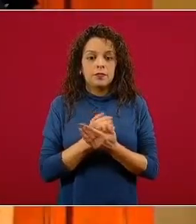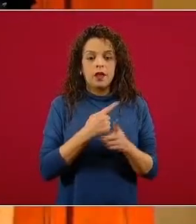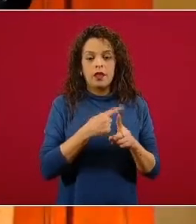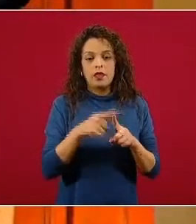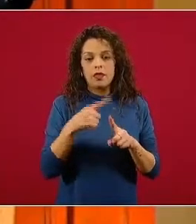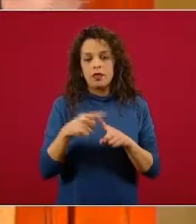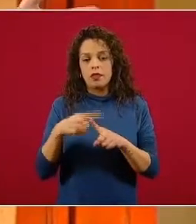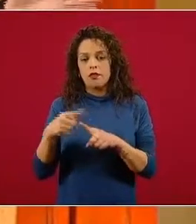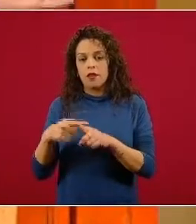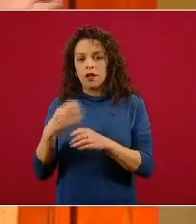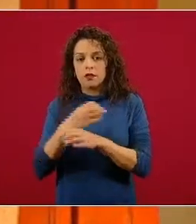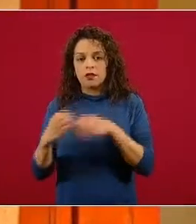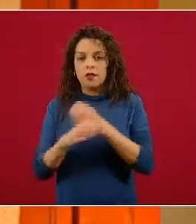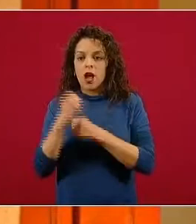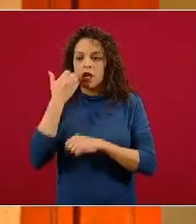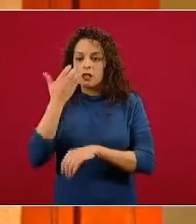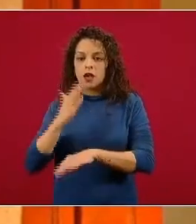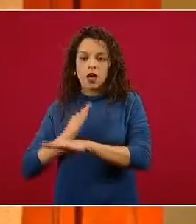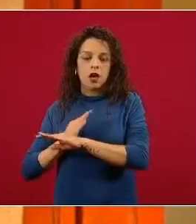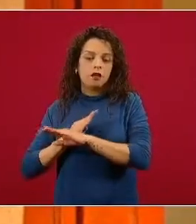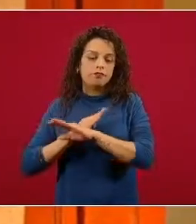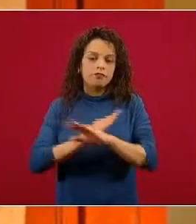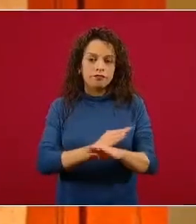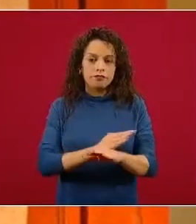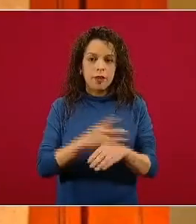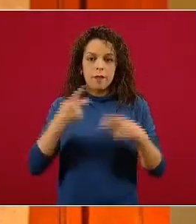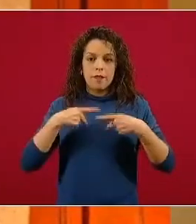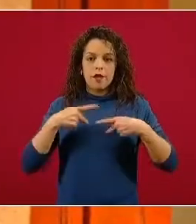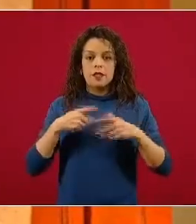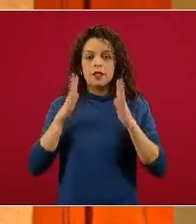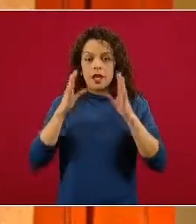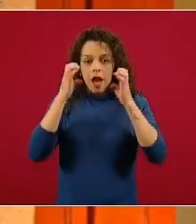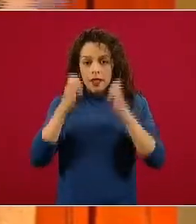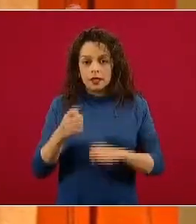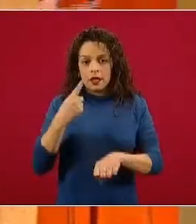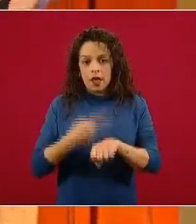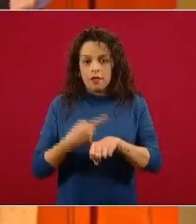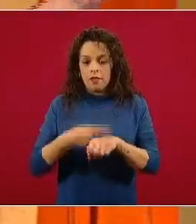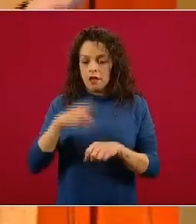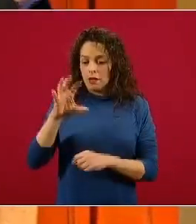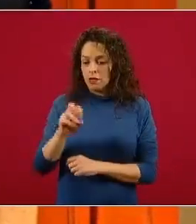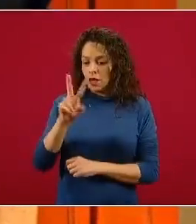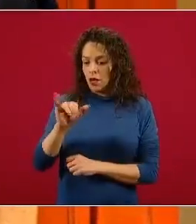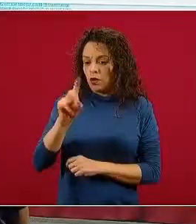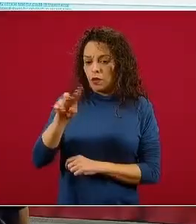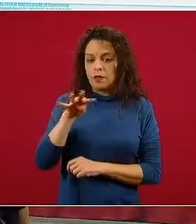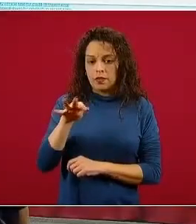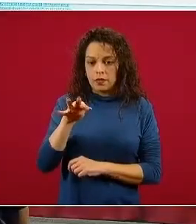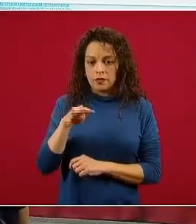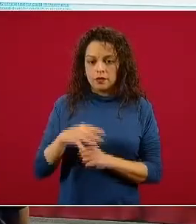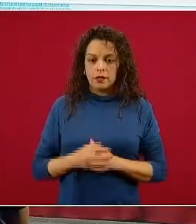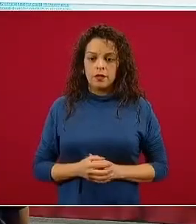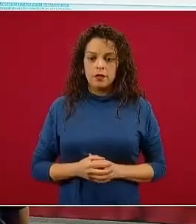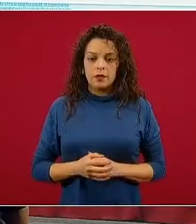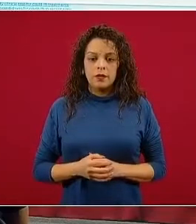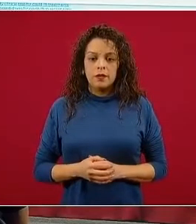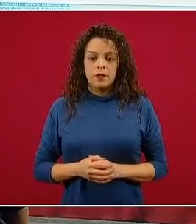precisamente prevenir en las personas con COVID-19. Pero hoy salen ya los resultados del